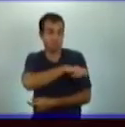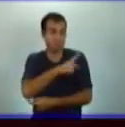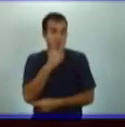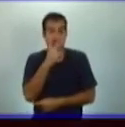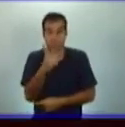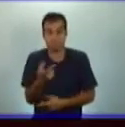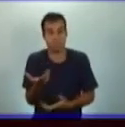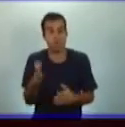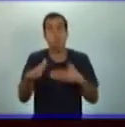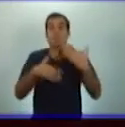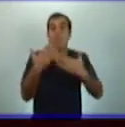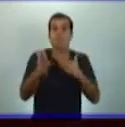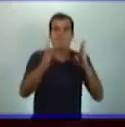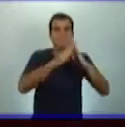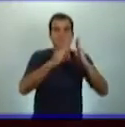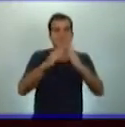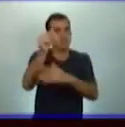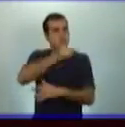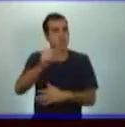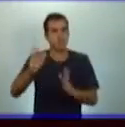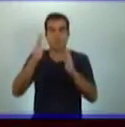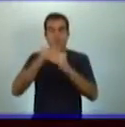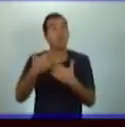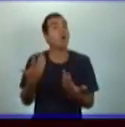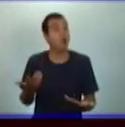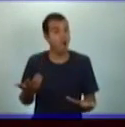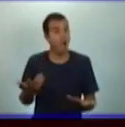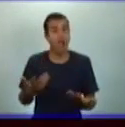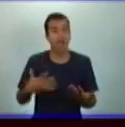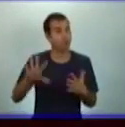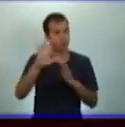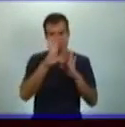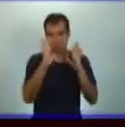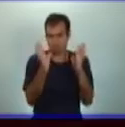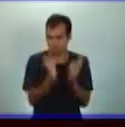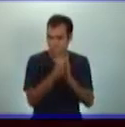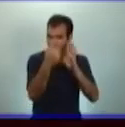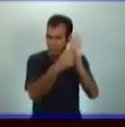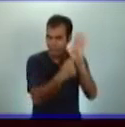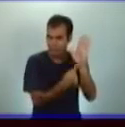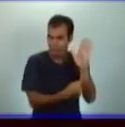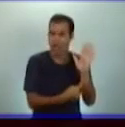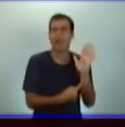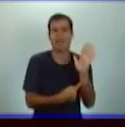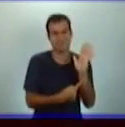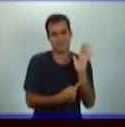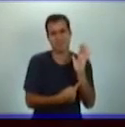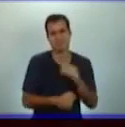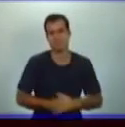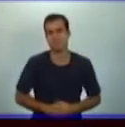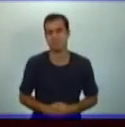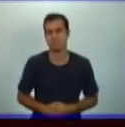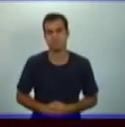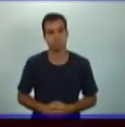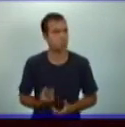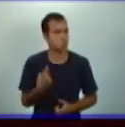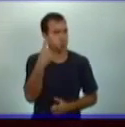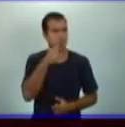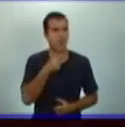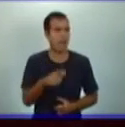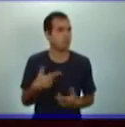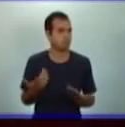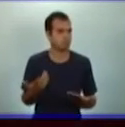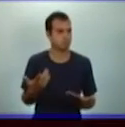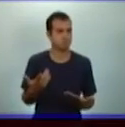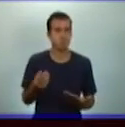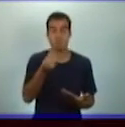la vivienda. Bueno, todos los problemas. Y yo solo te voy a poner un ejemplo para resolver el